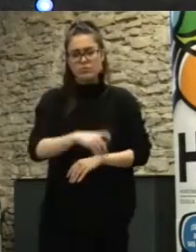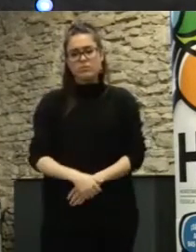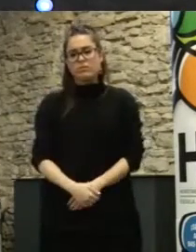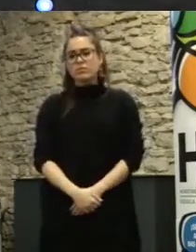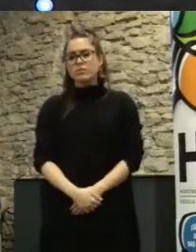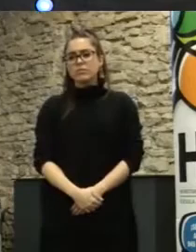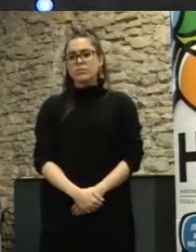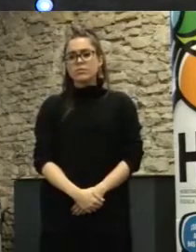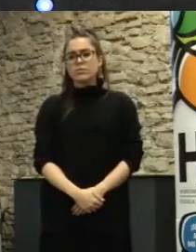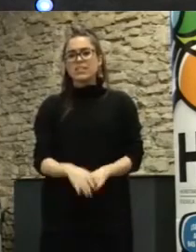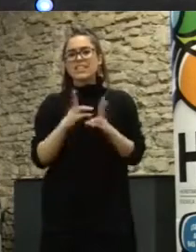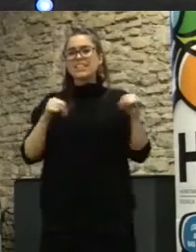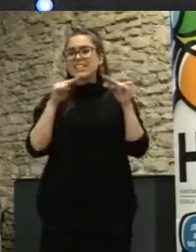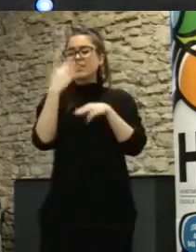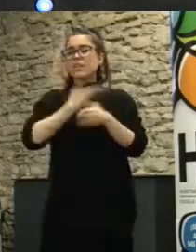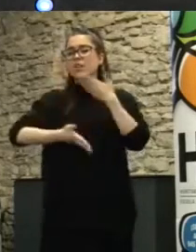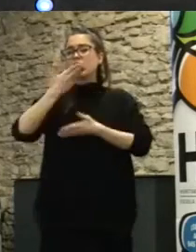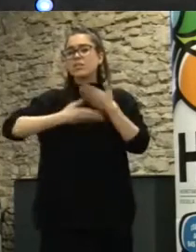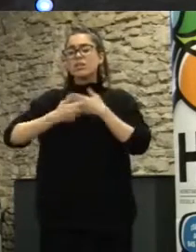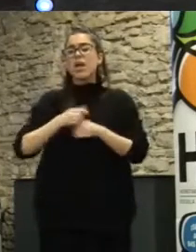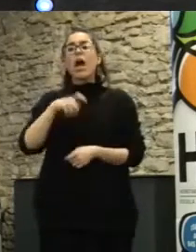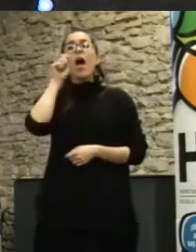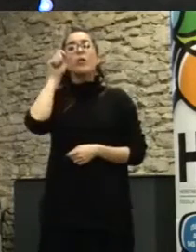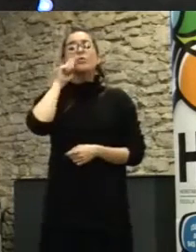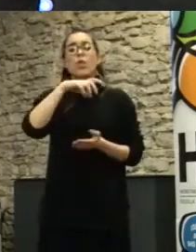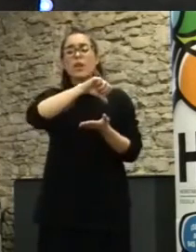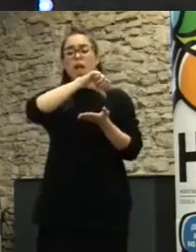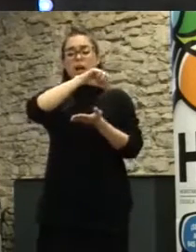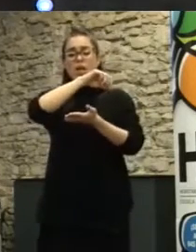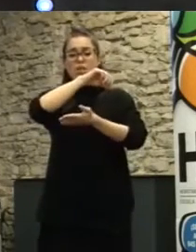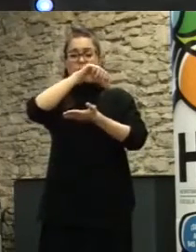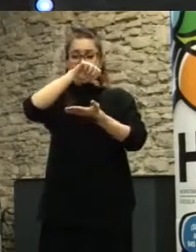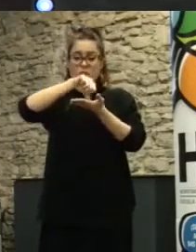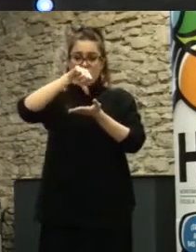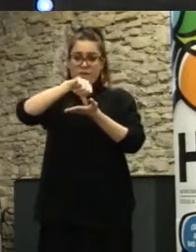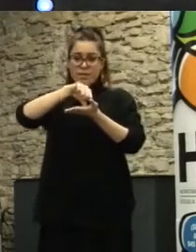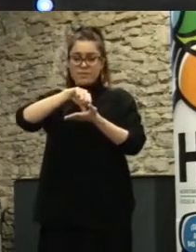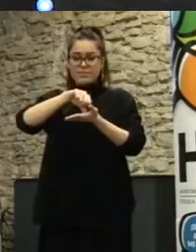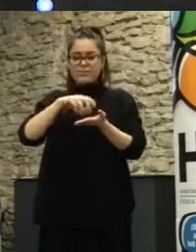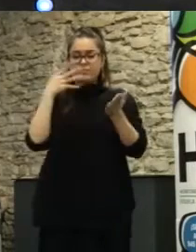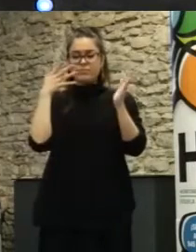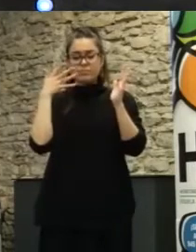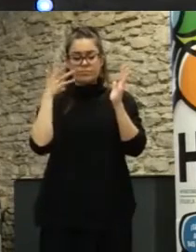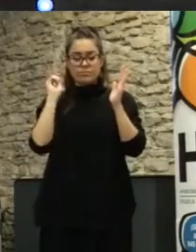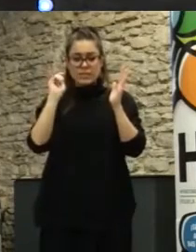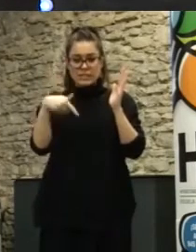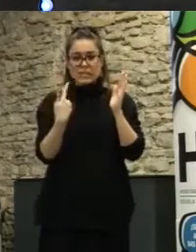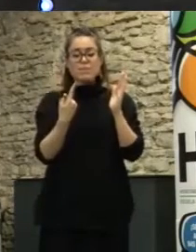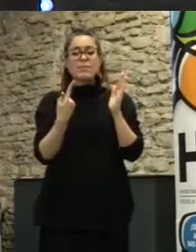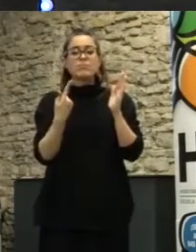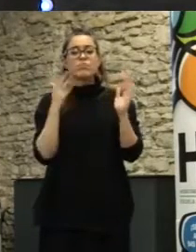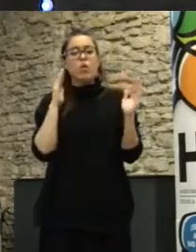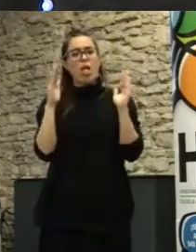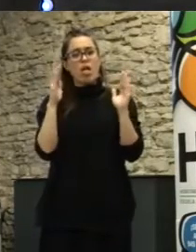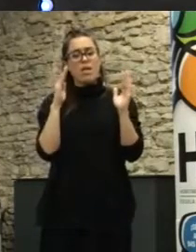nivel de colaboración la auditoría ciudadana que es algo también digamos esta nueva oleada de participación